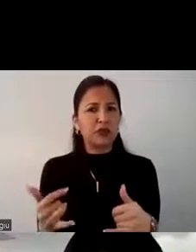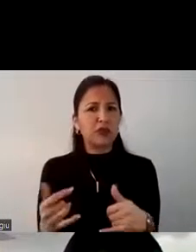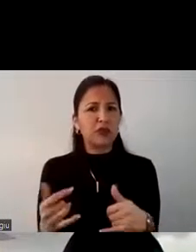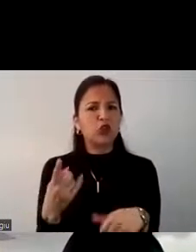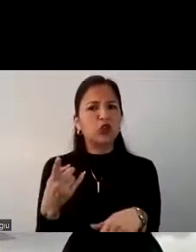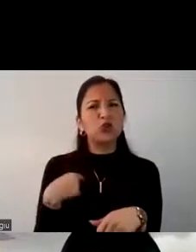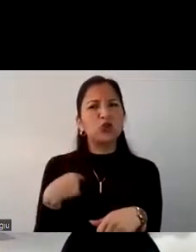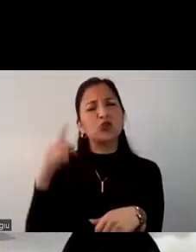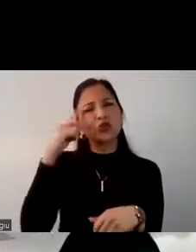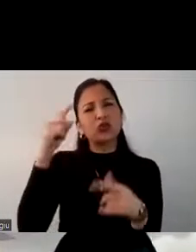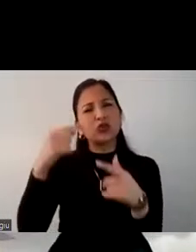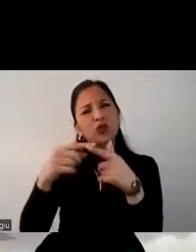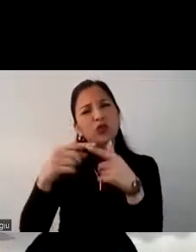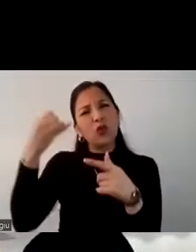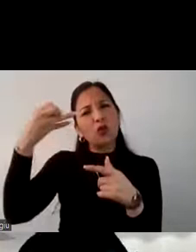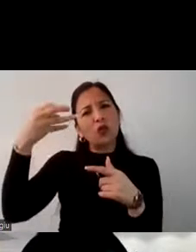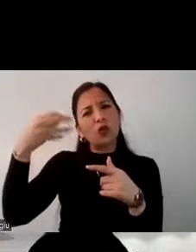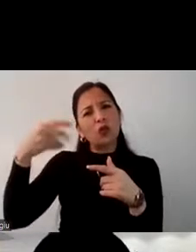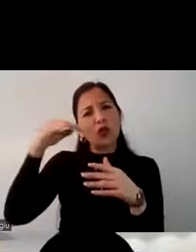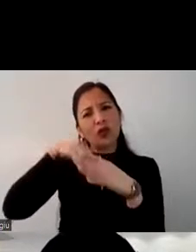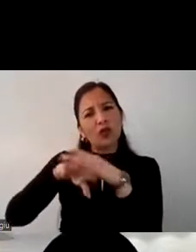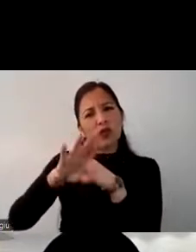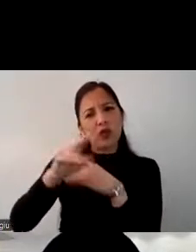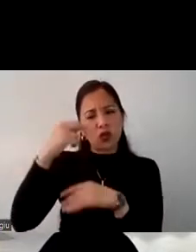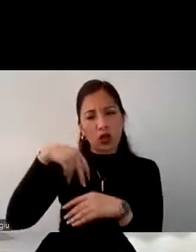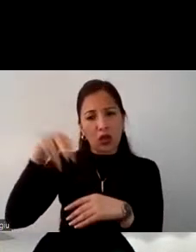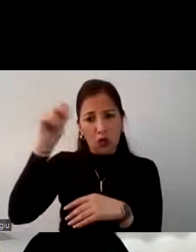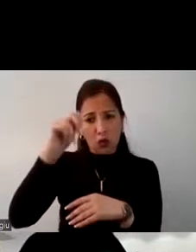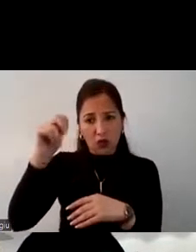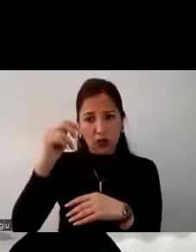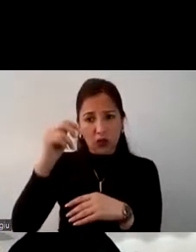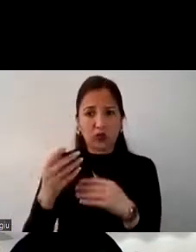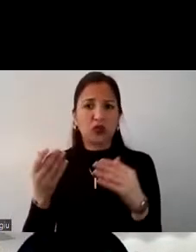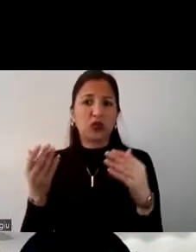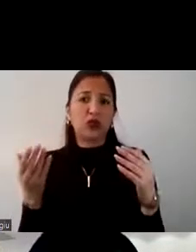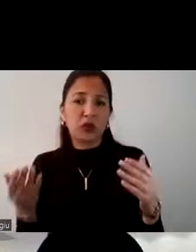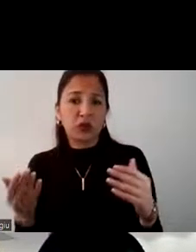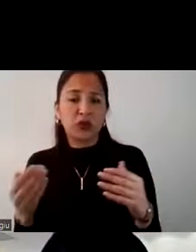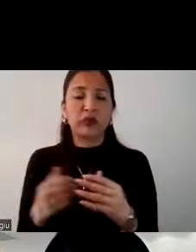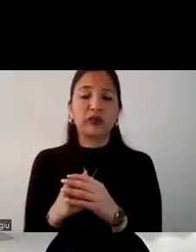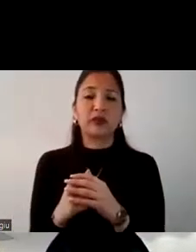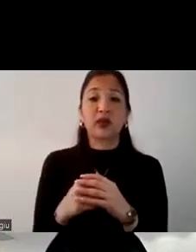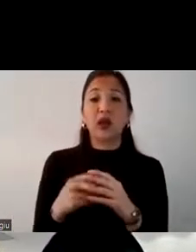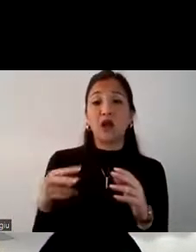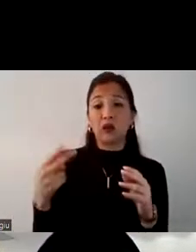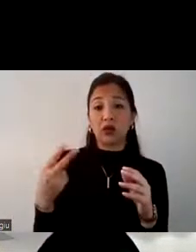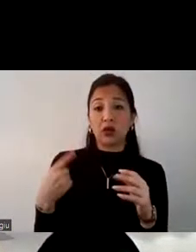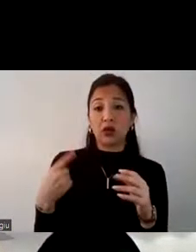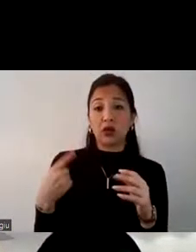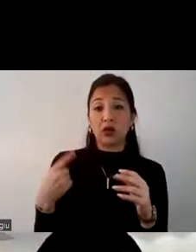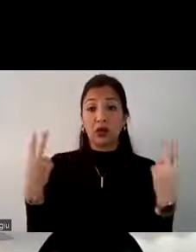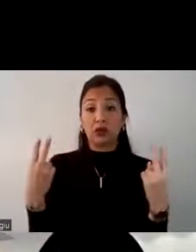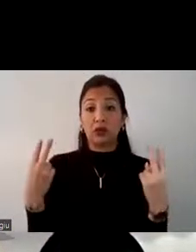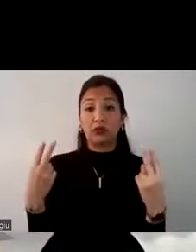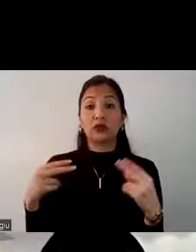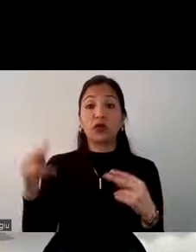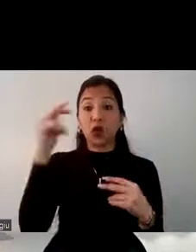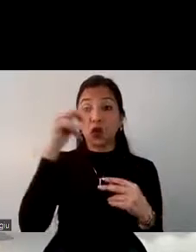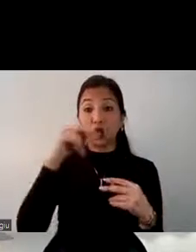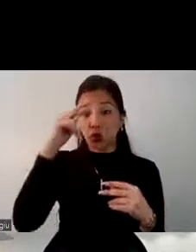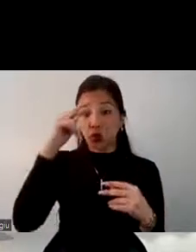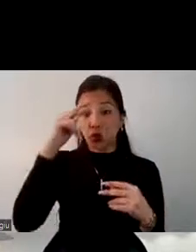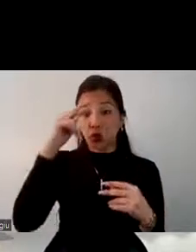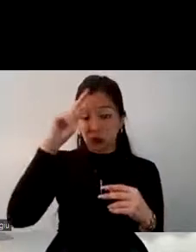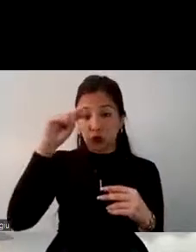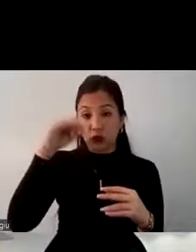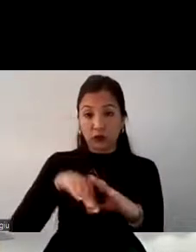dentro del Ecuador? Pues es cierto todos valoramos nuestro turismo interno y eso es algo que se ve por todos en